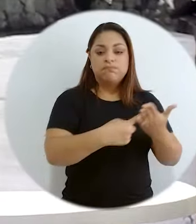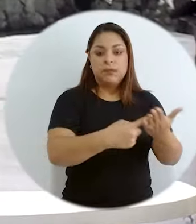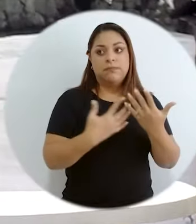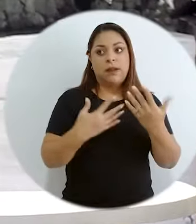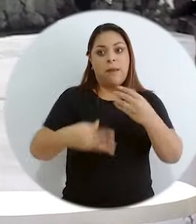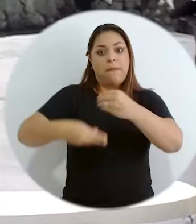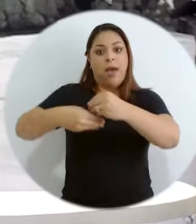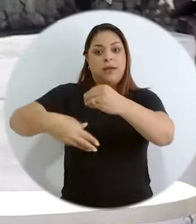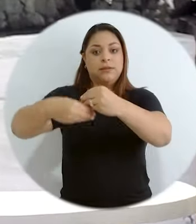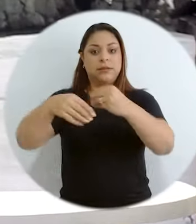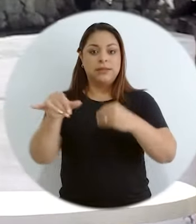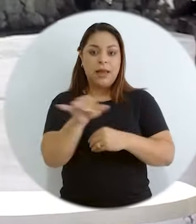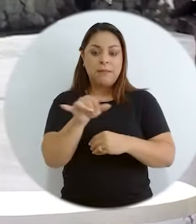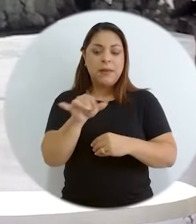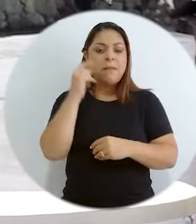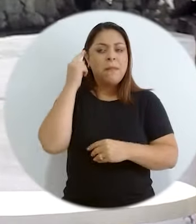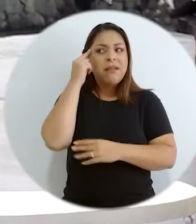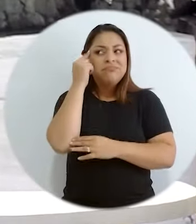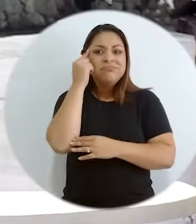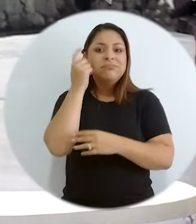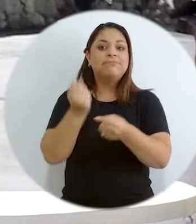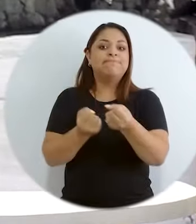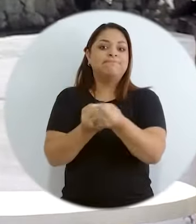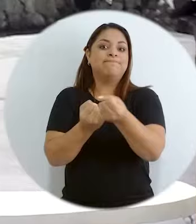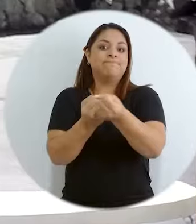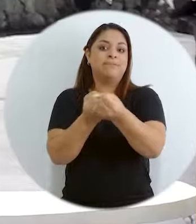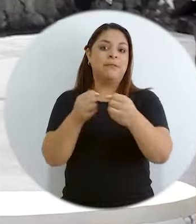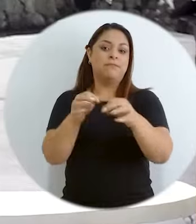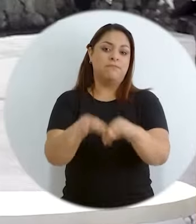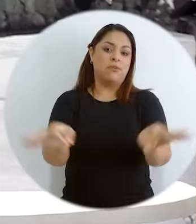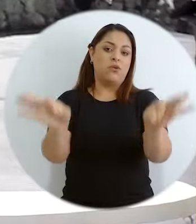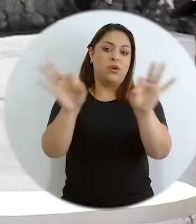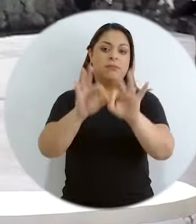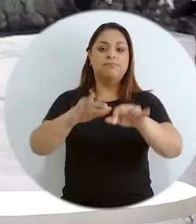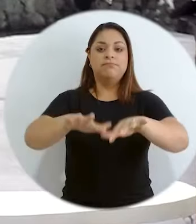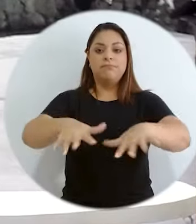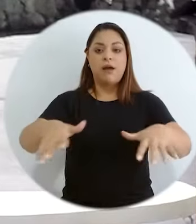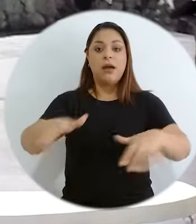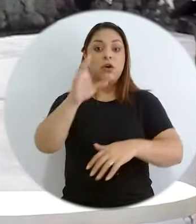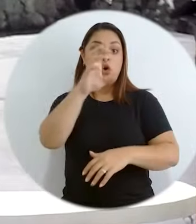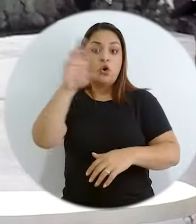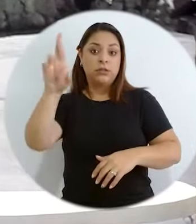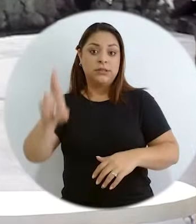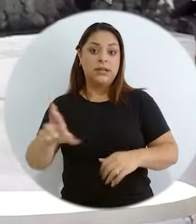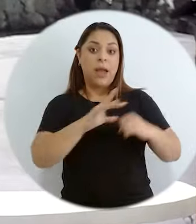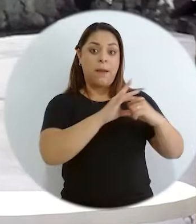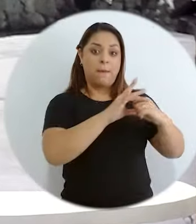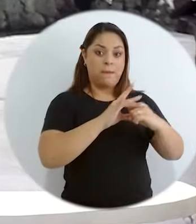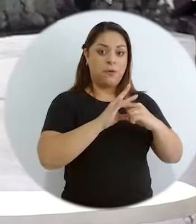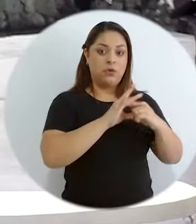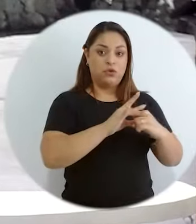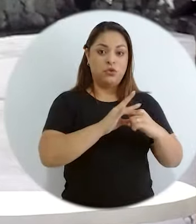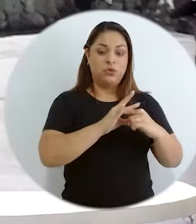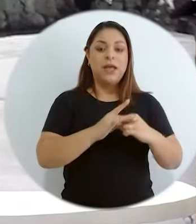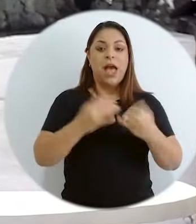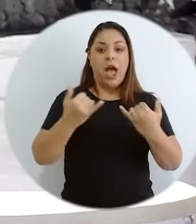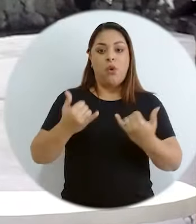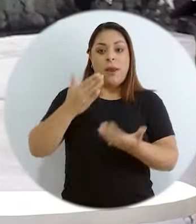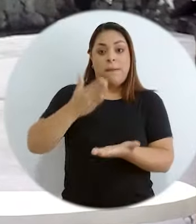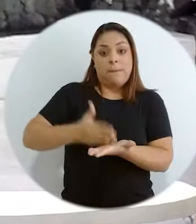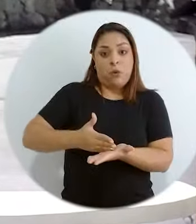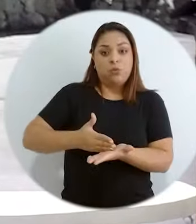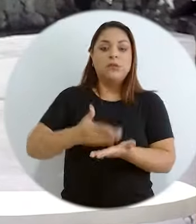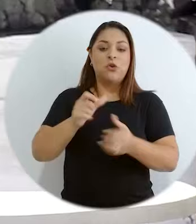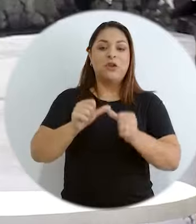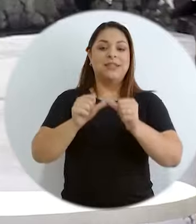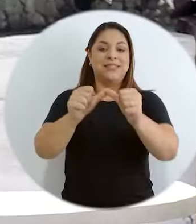discusión para apoyar estas reflexiones sobre la importancia que tienen los mares para Costa Rica y para el mundo. Continuamos en el siguiente